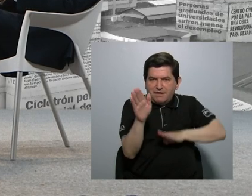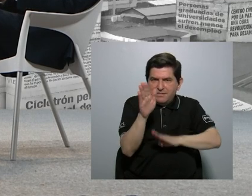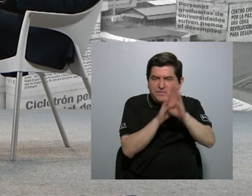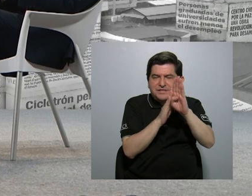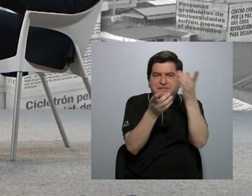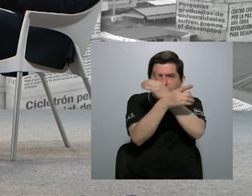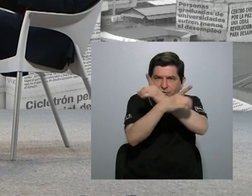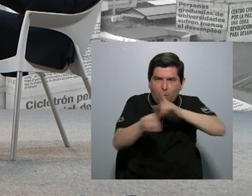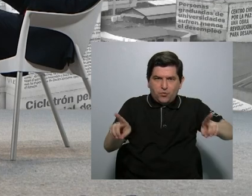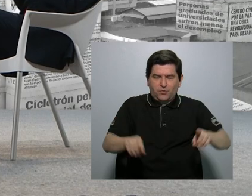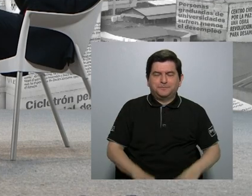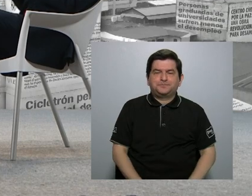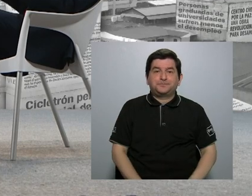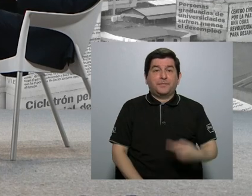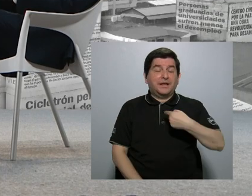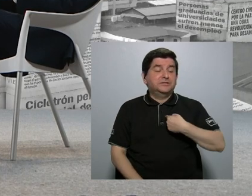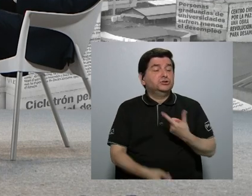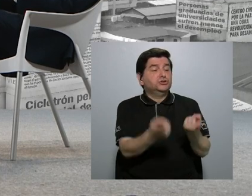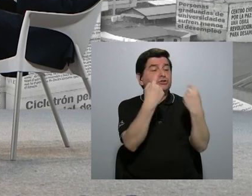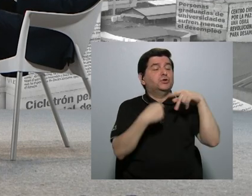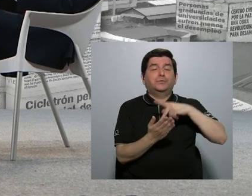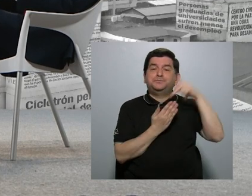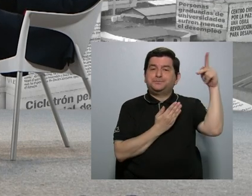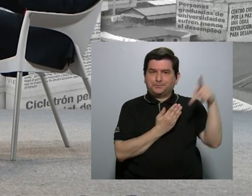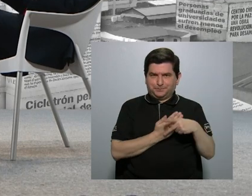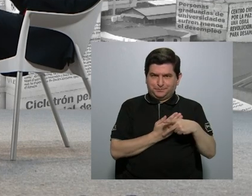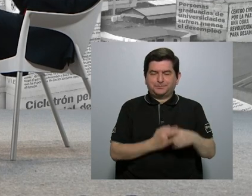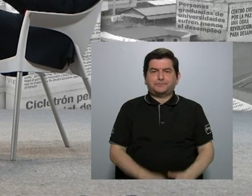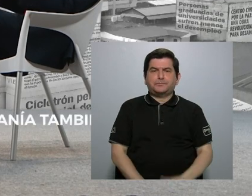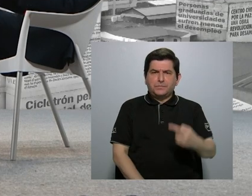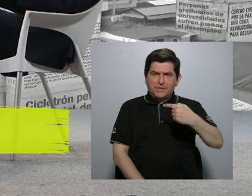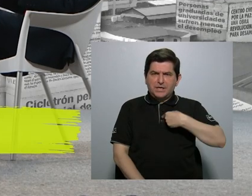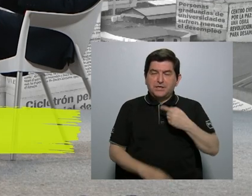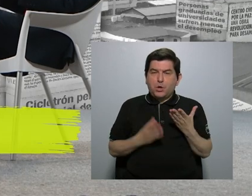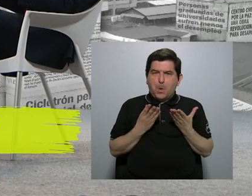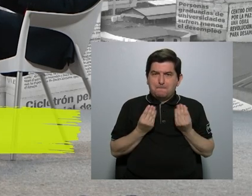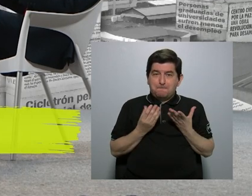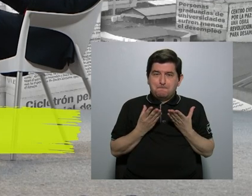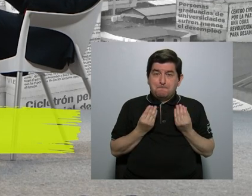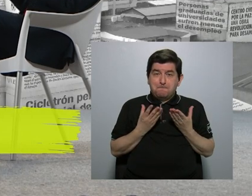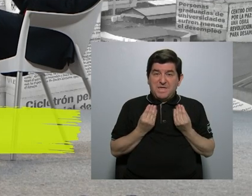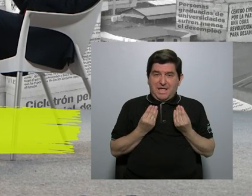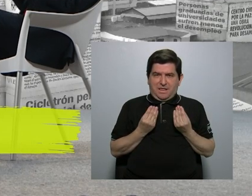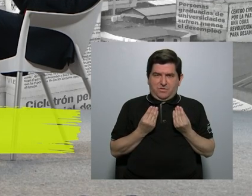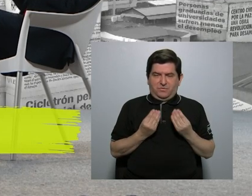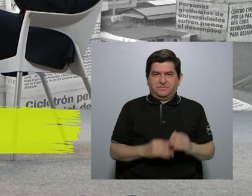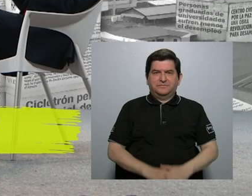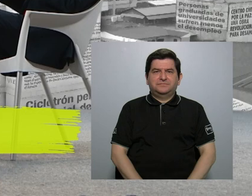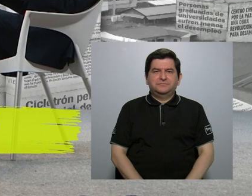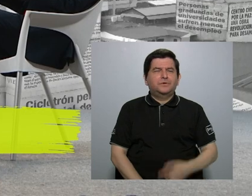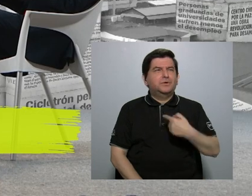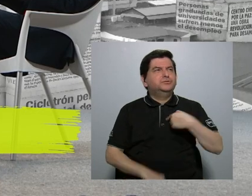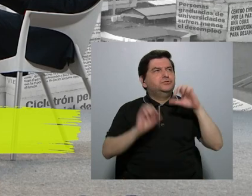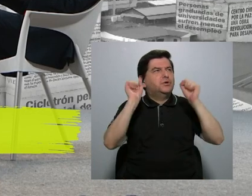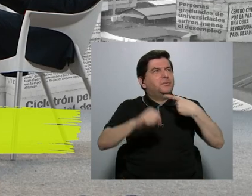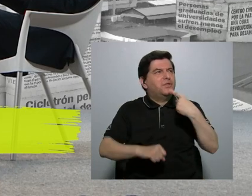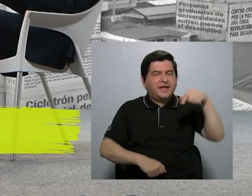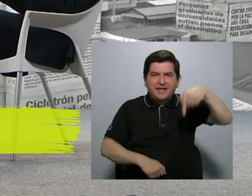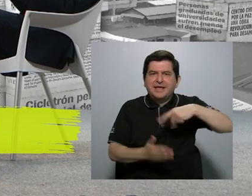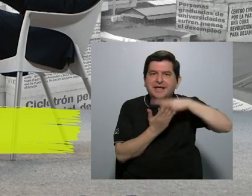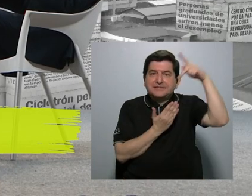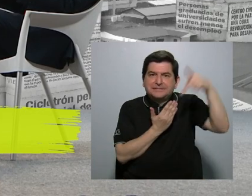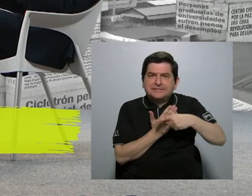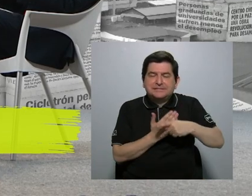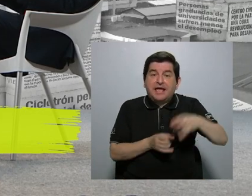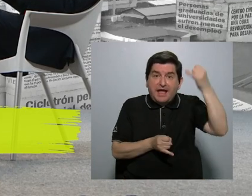democrático. Vea, si yo vengo a este programa y yo tengo miedo por lo que yo pueda decir en este programa,